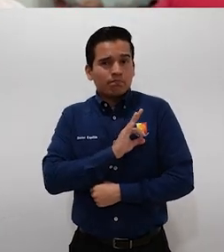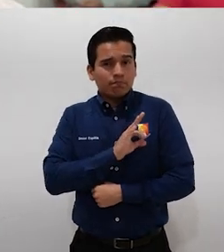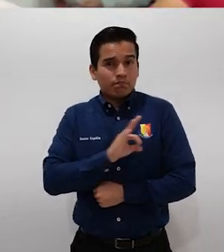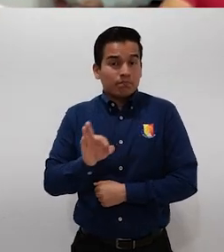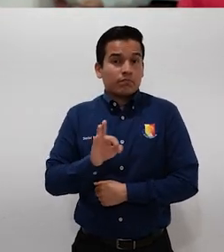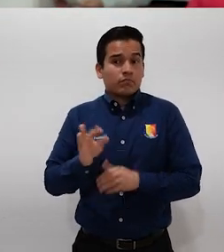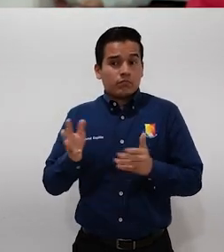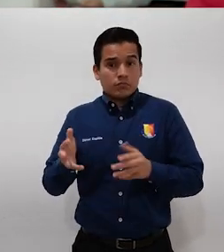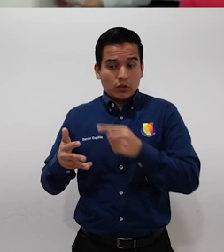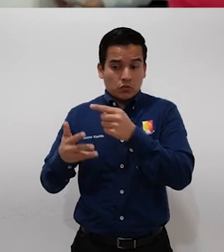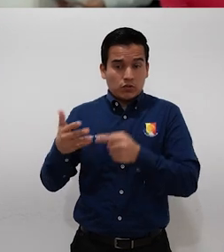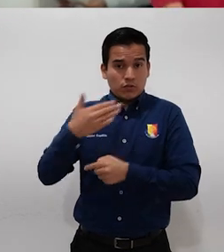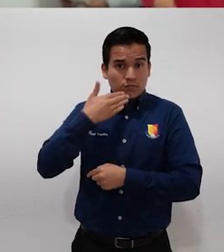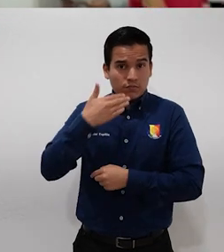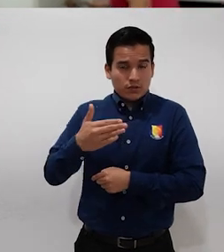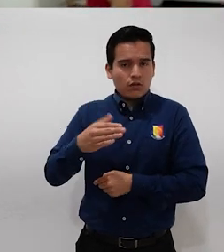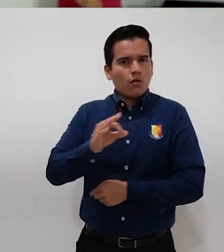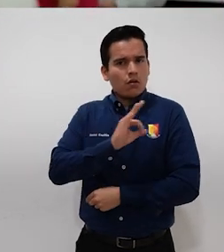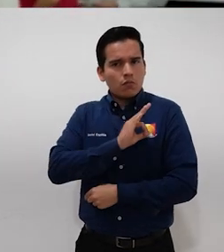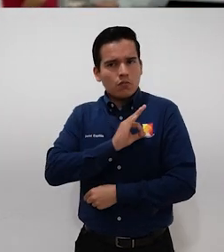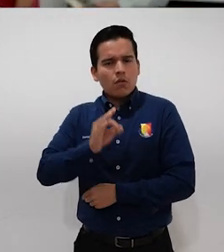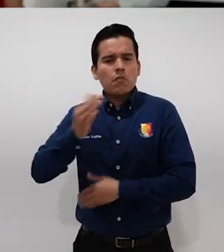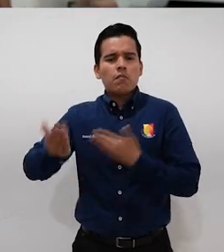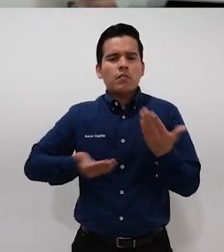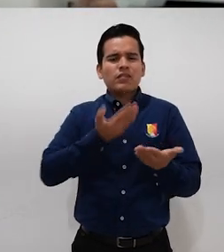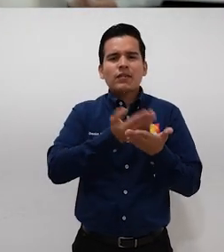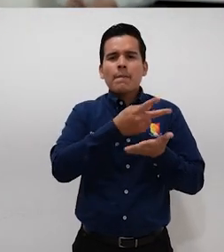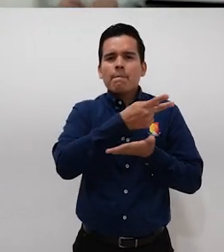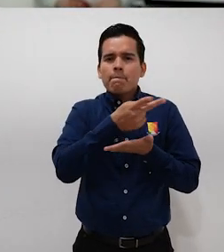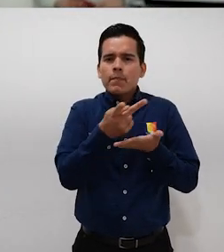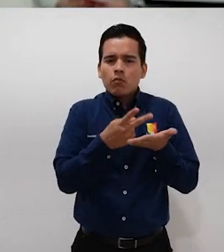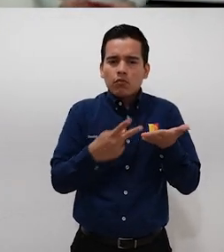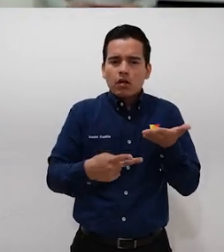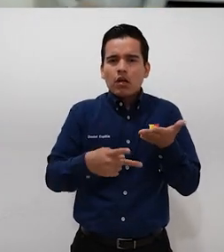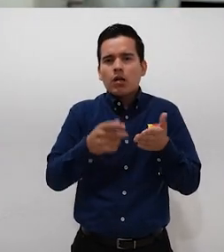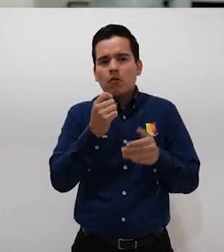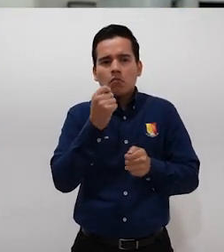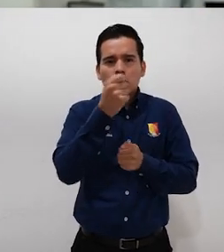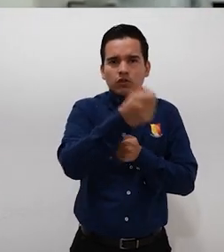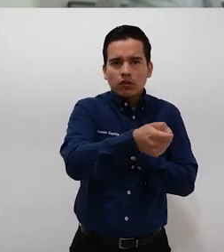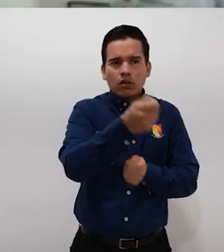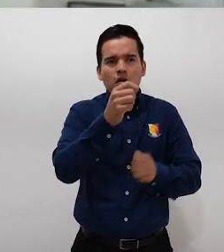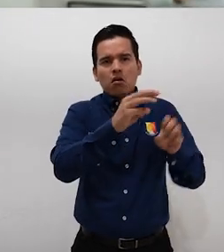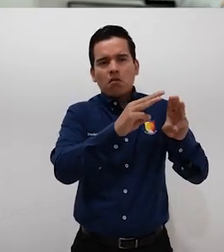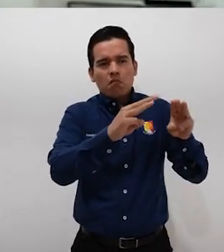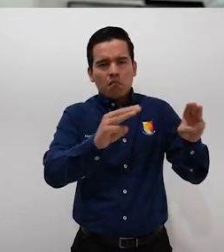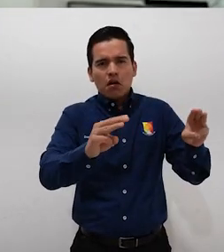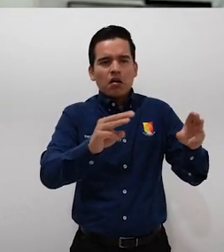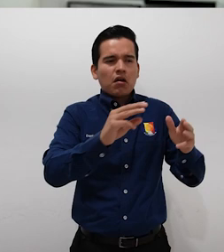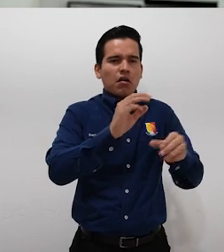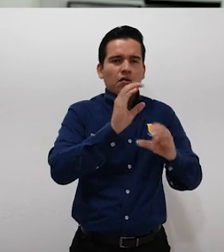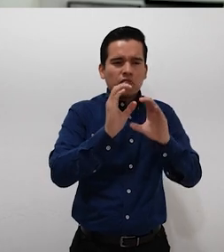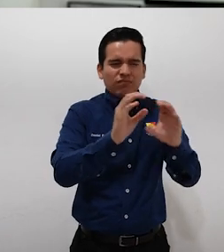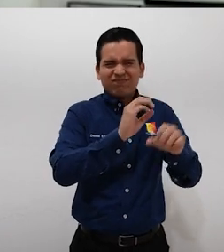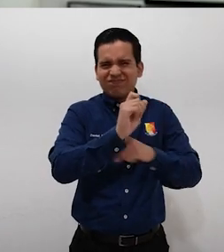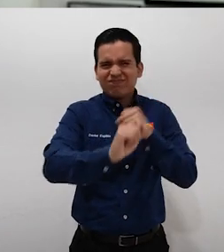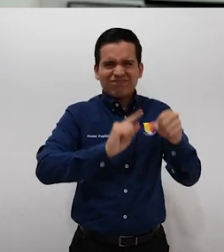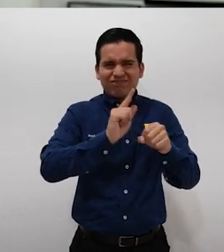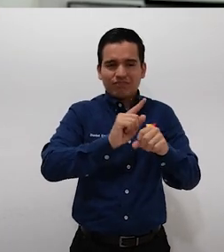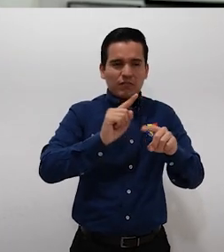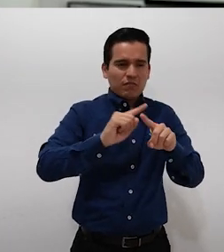si hay condiciones ahorita, de que nosotros podamos presentar los programas de pesca y acuacultura que ejerceremos este año, 2023.